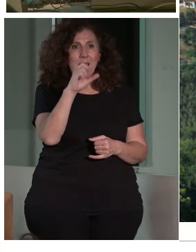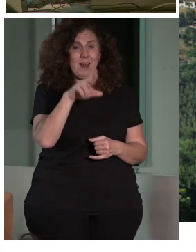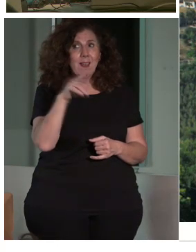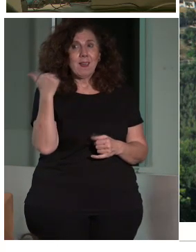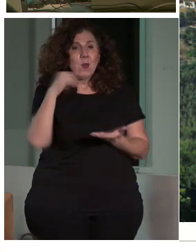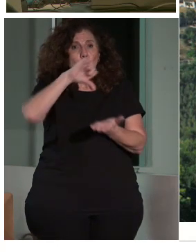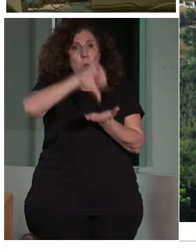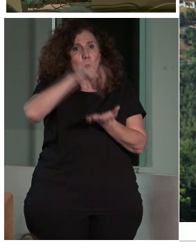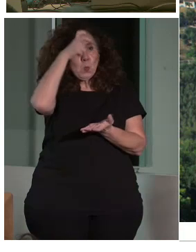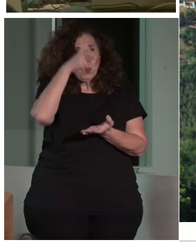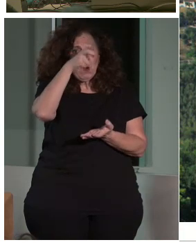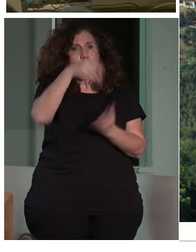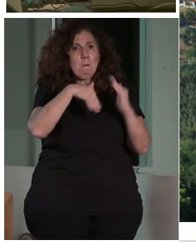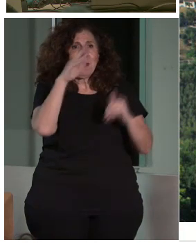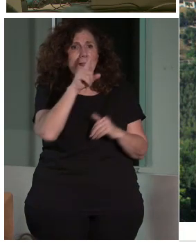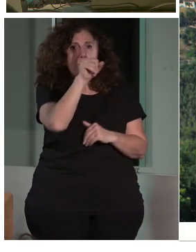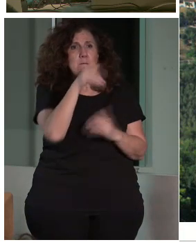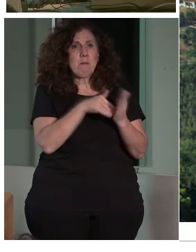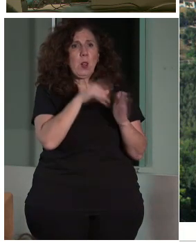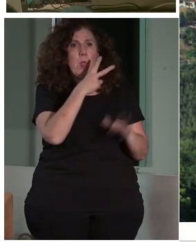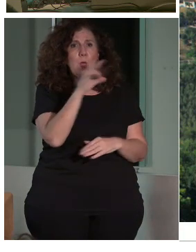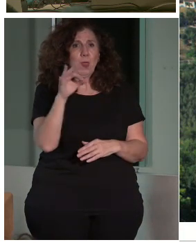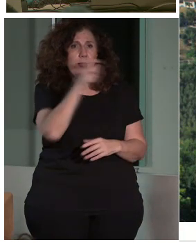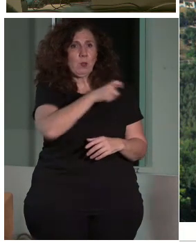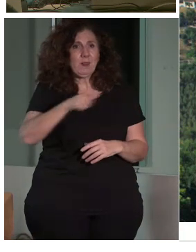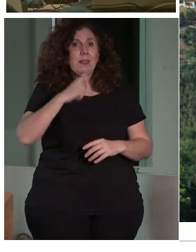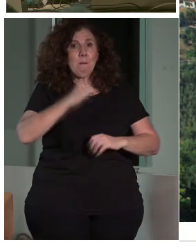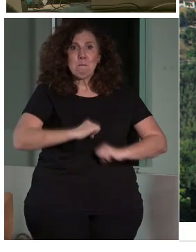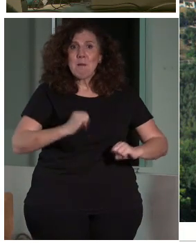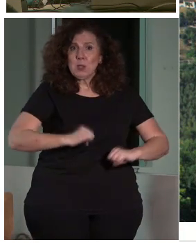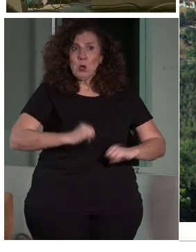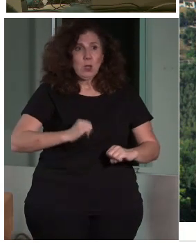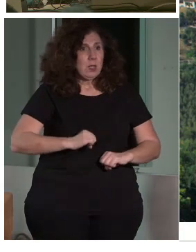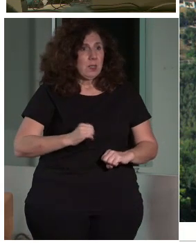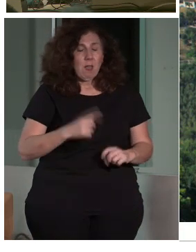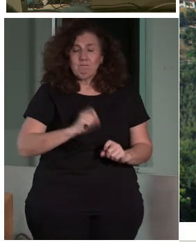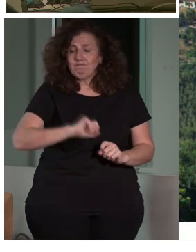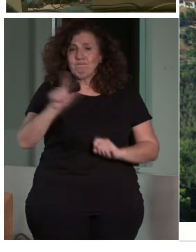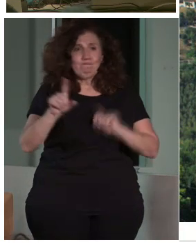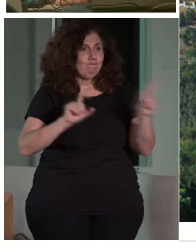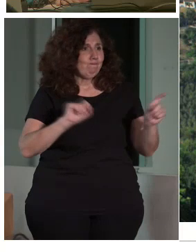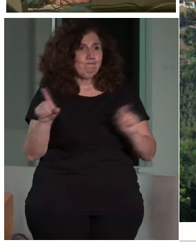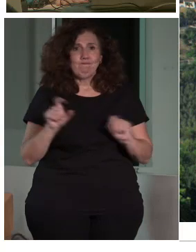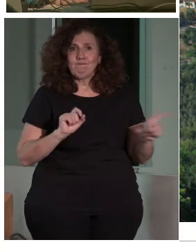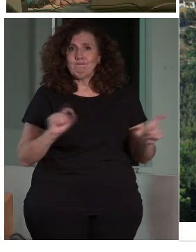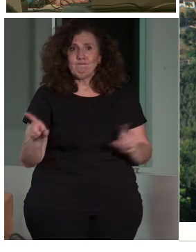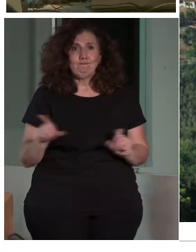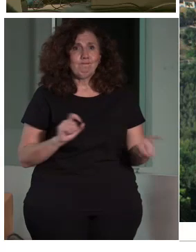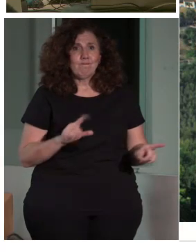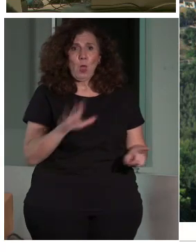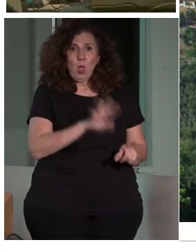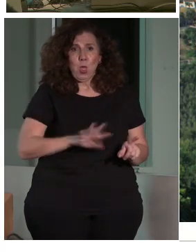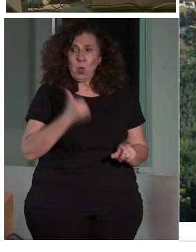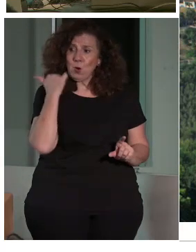con más de 1.200 habitantes, la mayoría de ellos mayores, que se han tenido que desplazar y abandonar esta parte del pueblo,